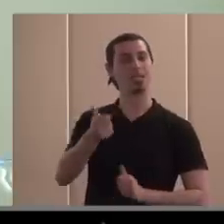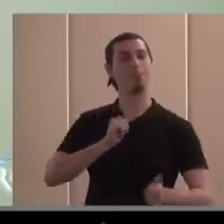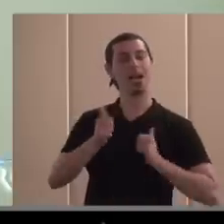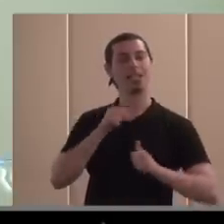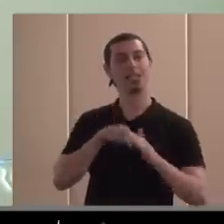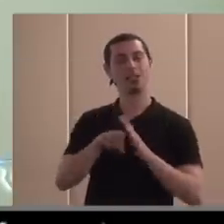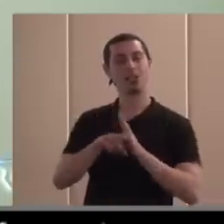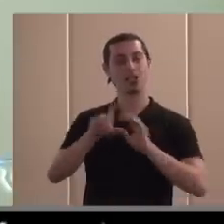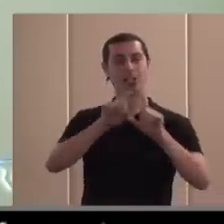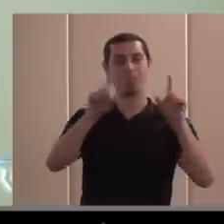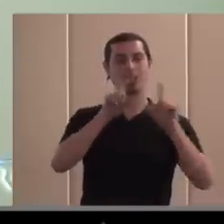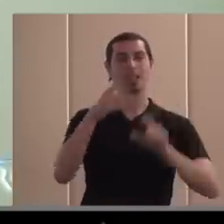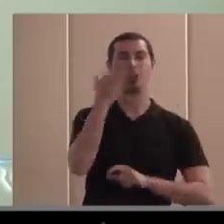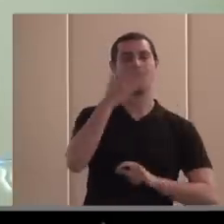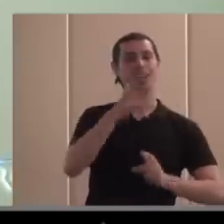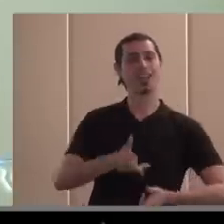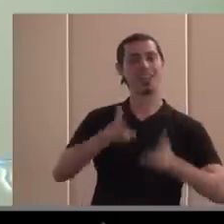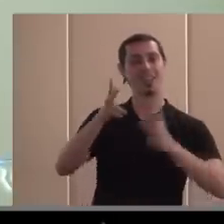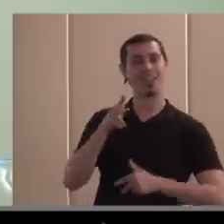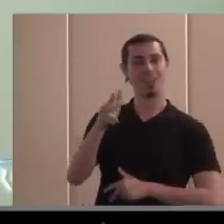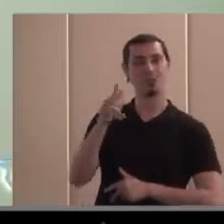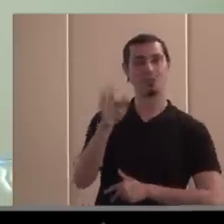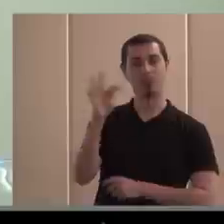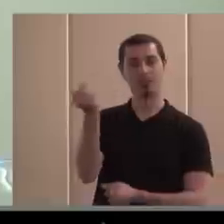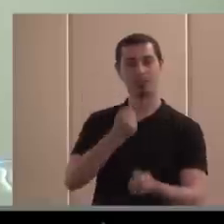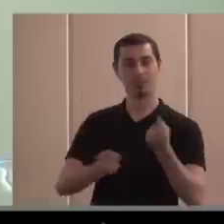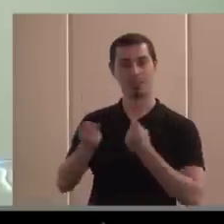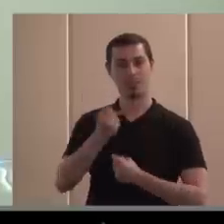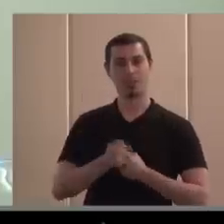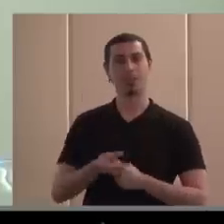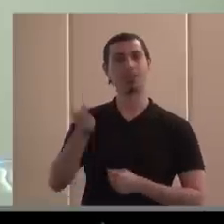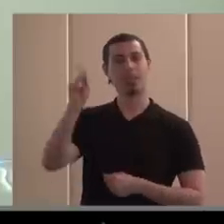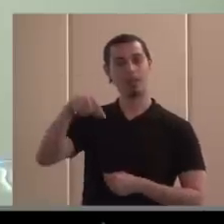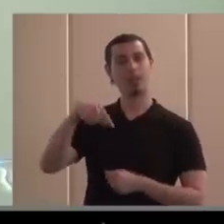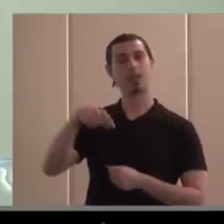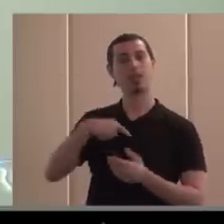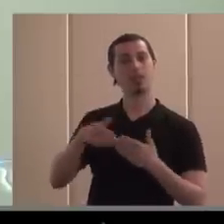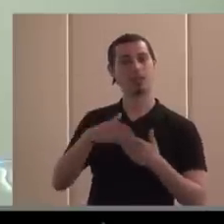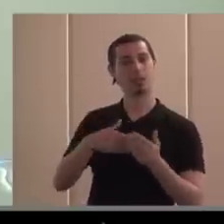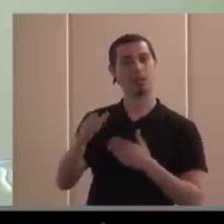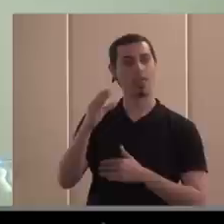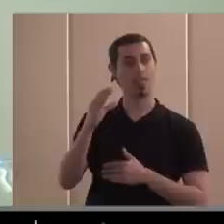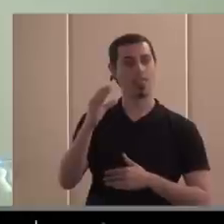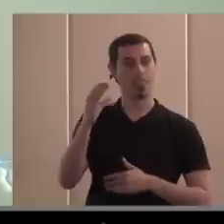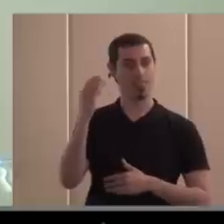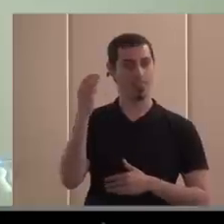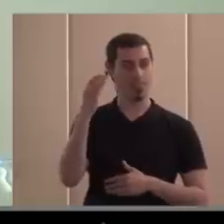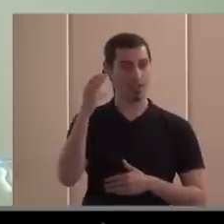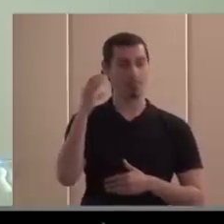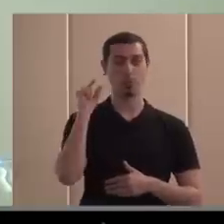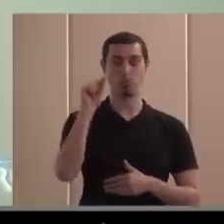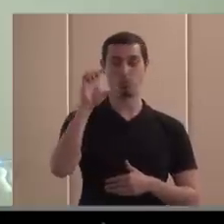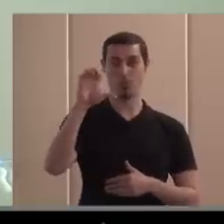empresas por la Escuela Libre de Derecho y Economía. Es editor del CERMI.es. Es un periódico